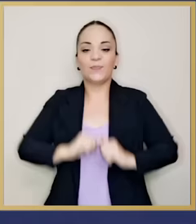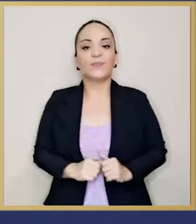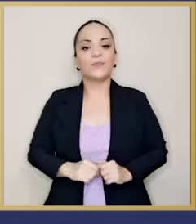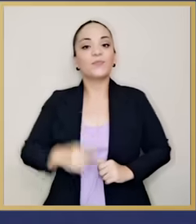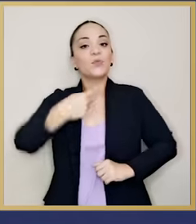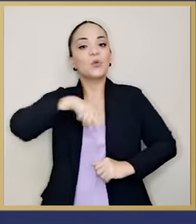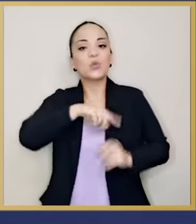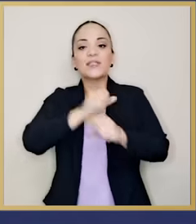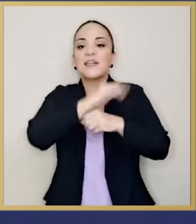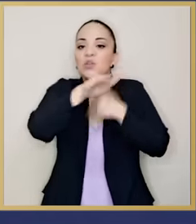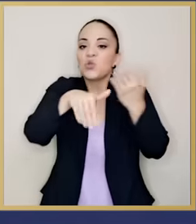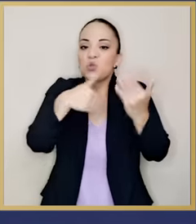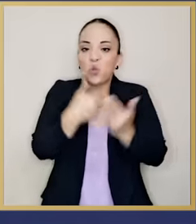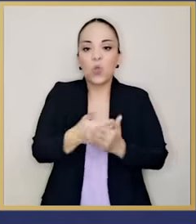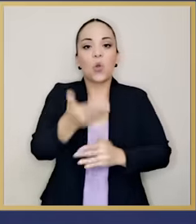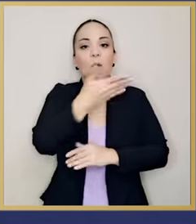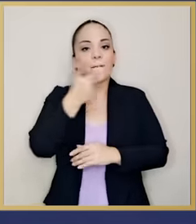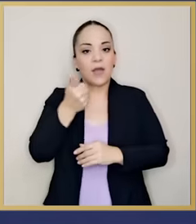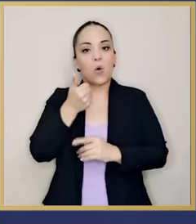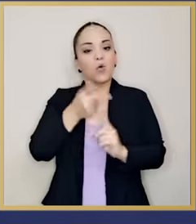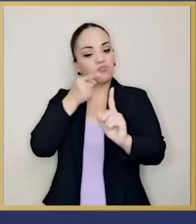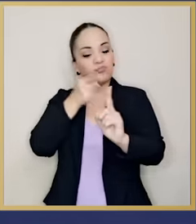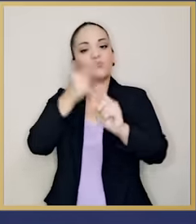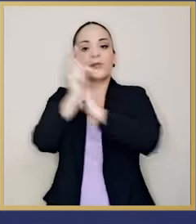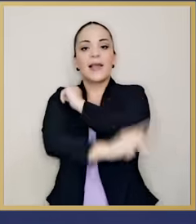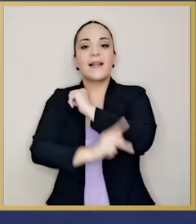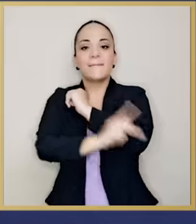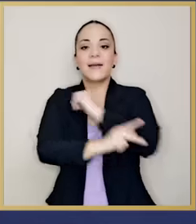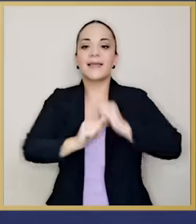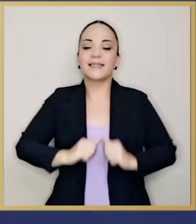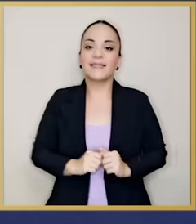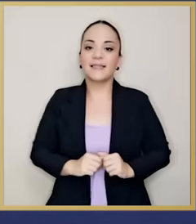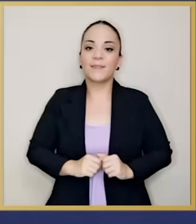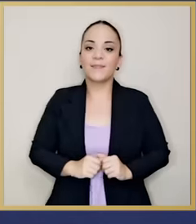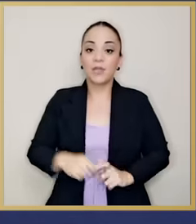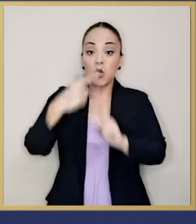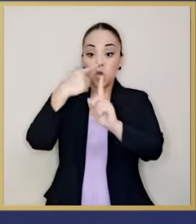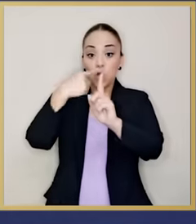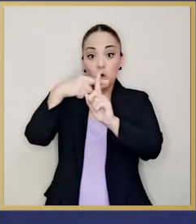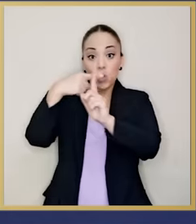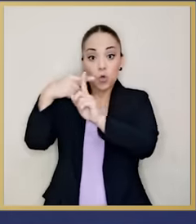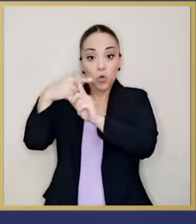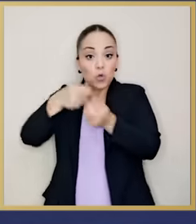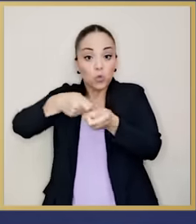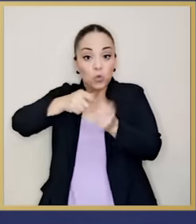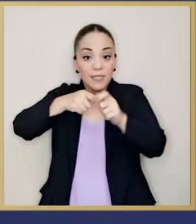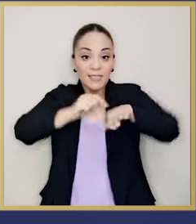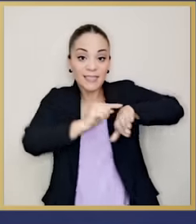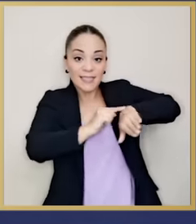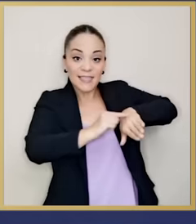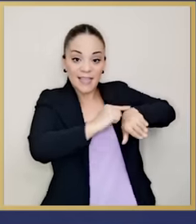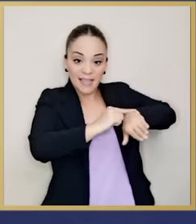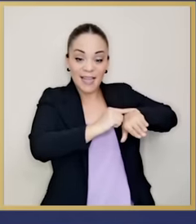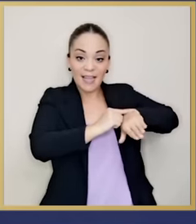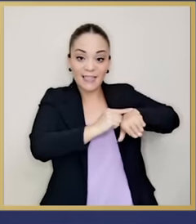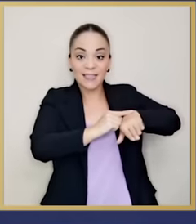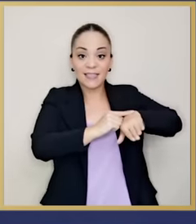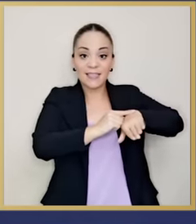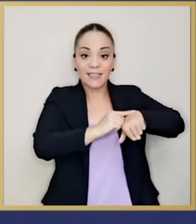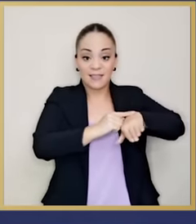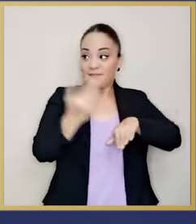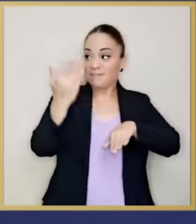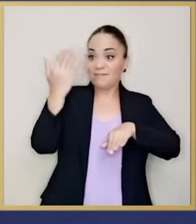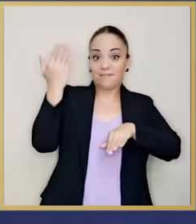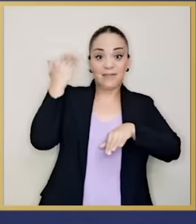lo que sea mejor para la patria. El Crucitas y la Costa Rica de hace